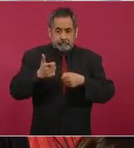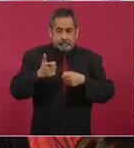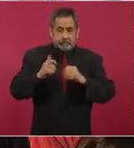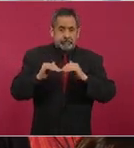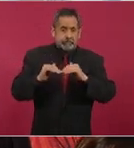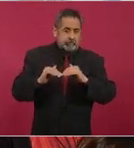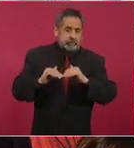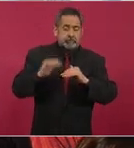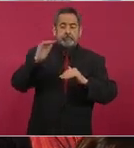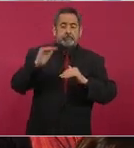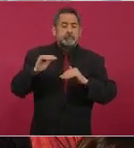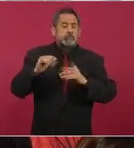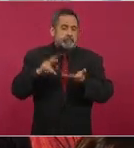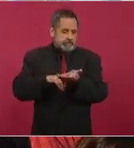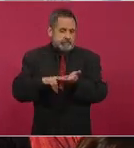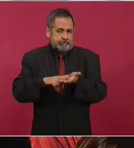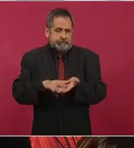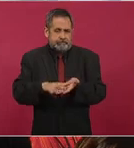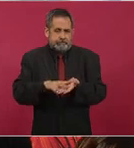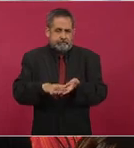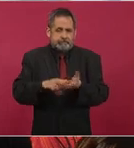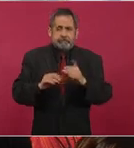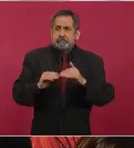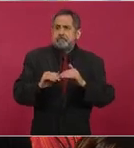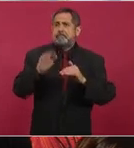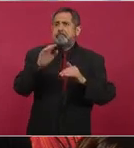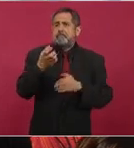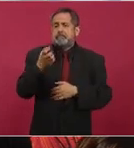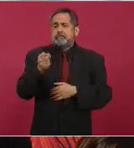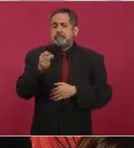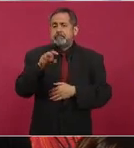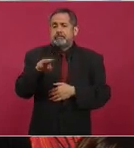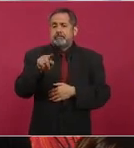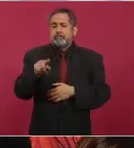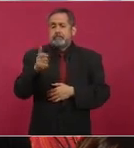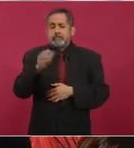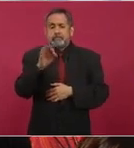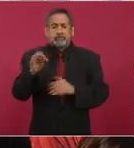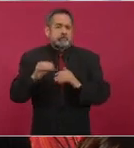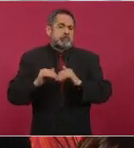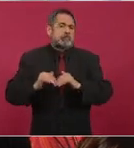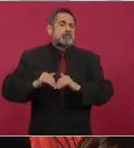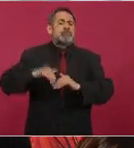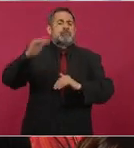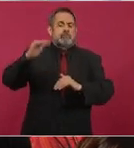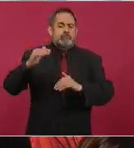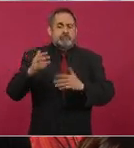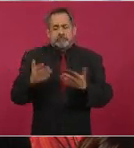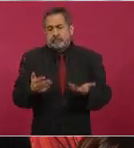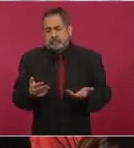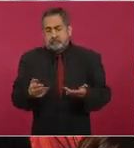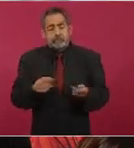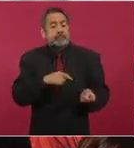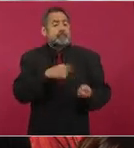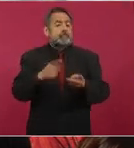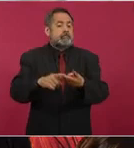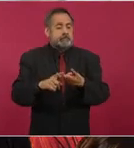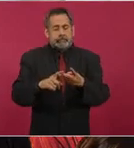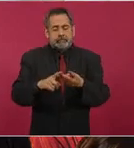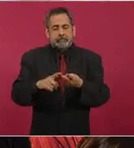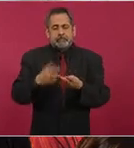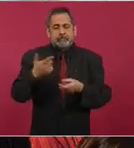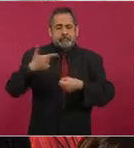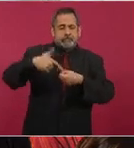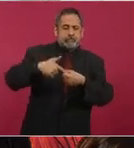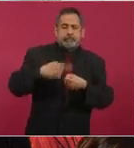gasolina magna subió en 69.6 por ciento, el precio de la premium